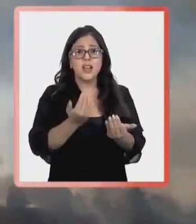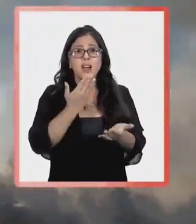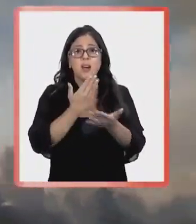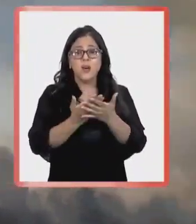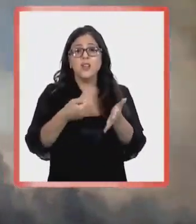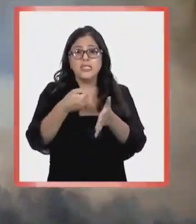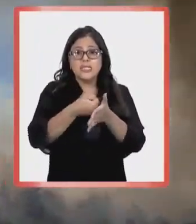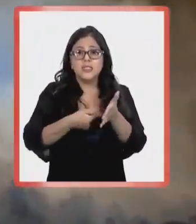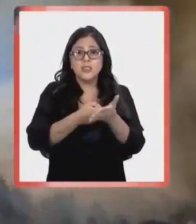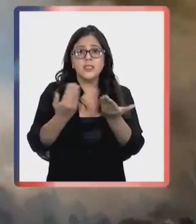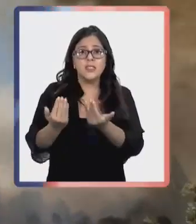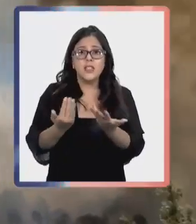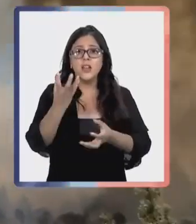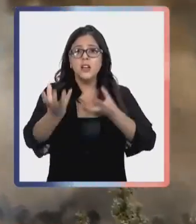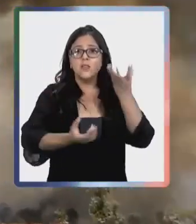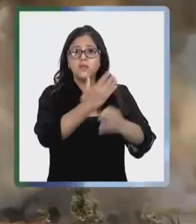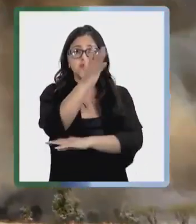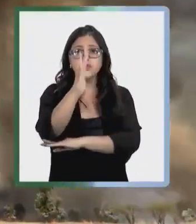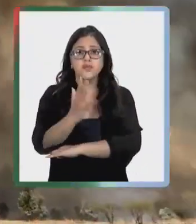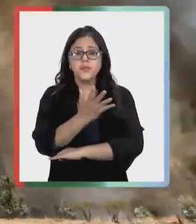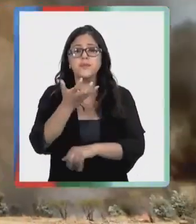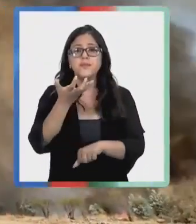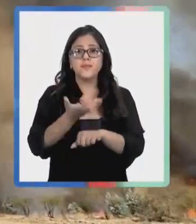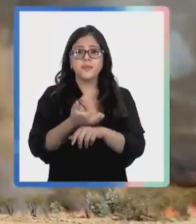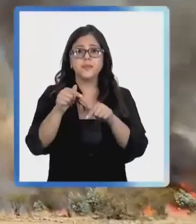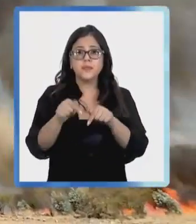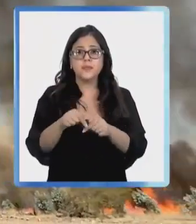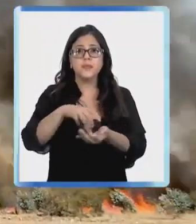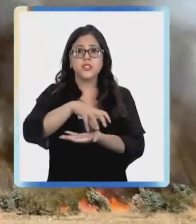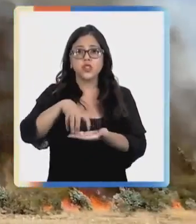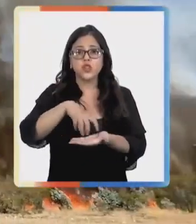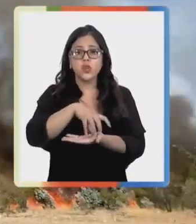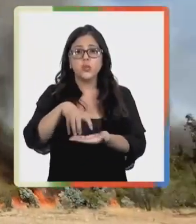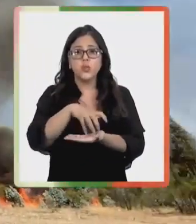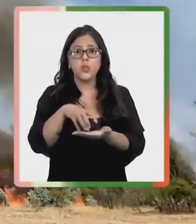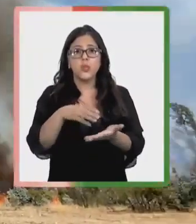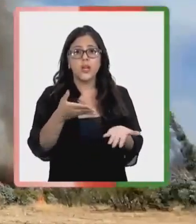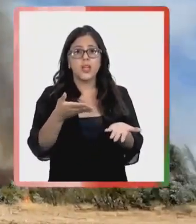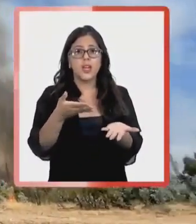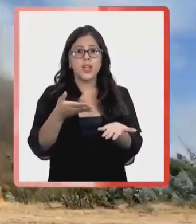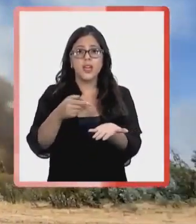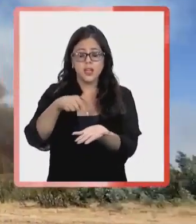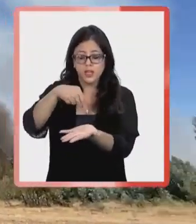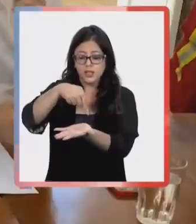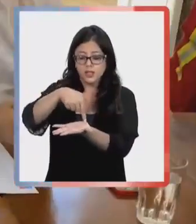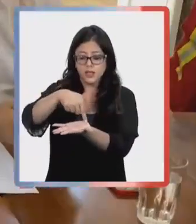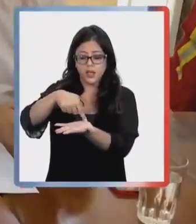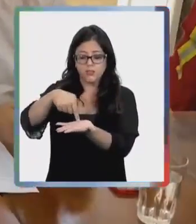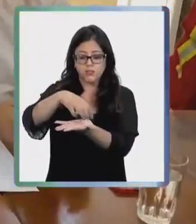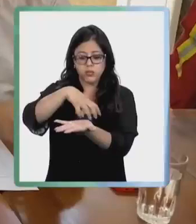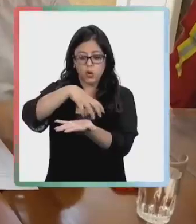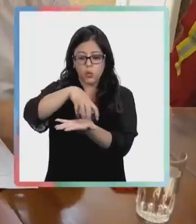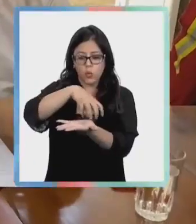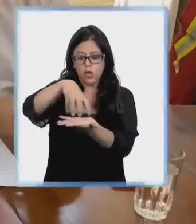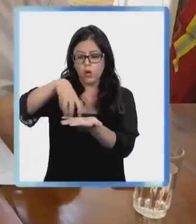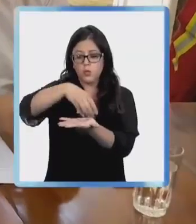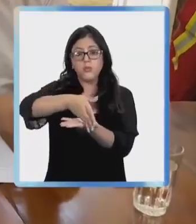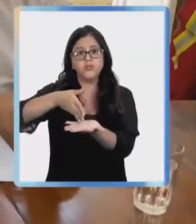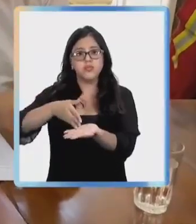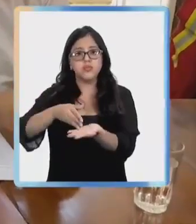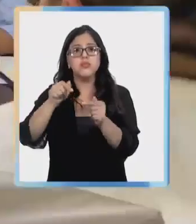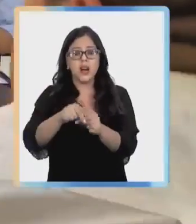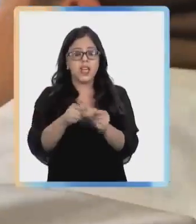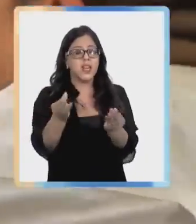de tener que combatir incendios forestales que ocurran en comunas que son limítrofes con ambas regiones. Se fijaron